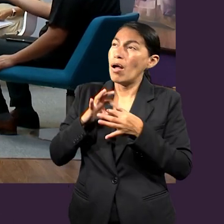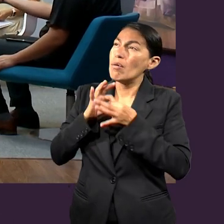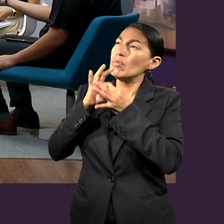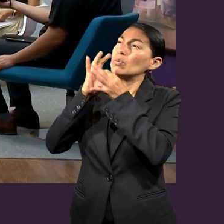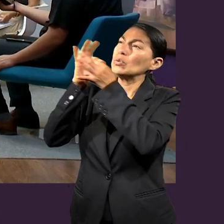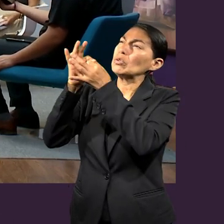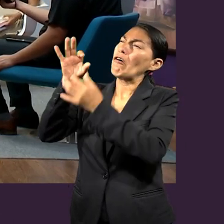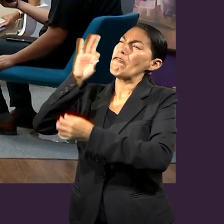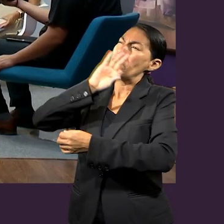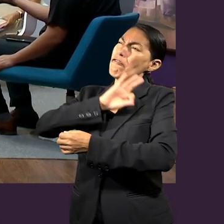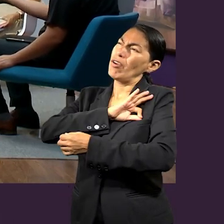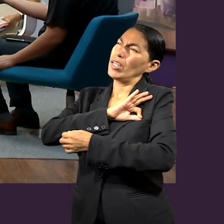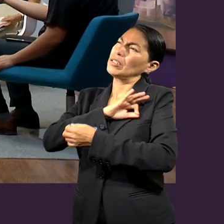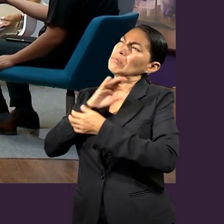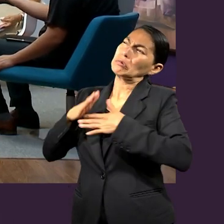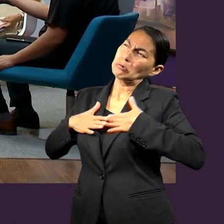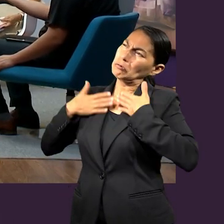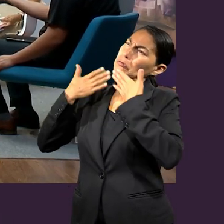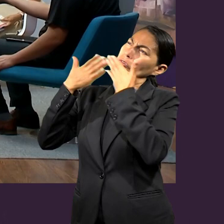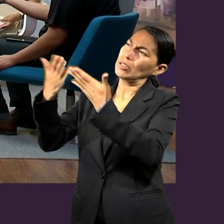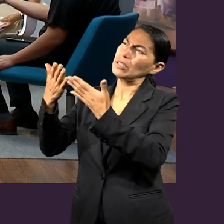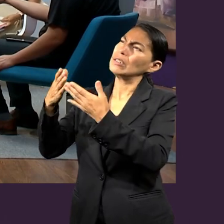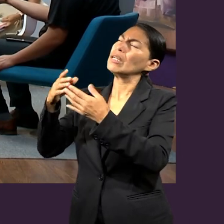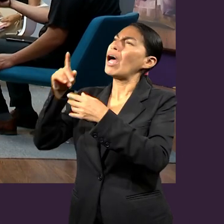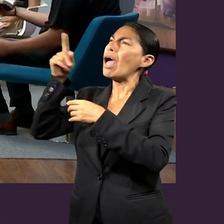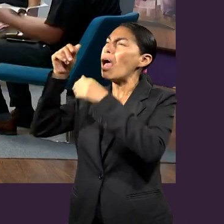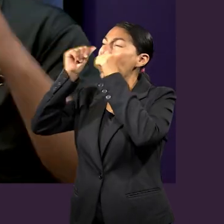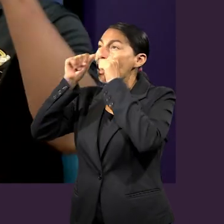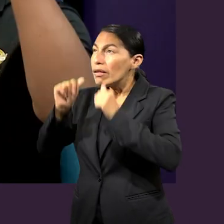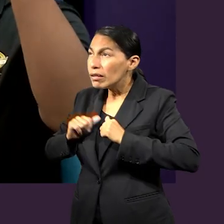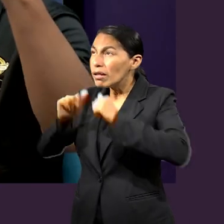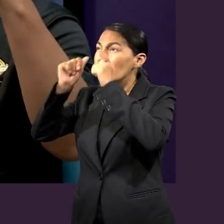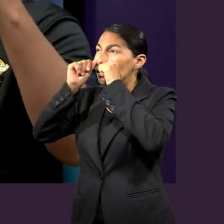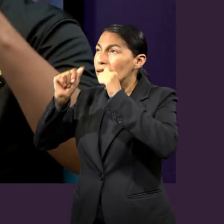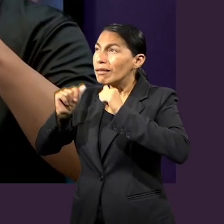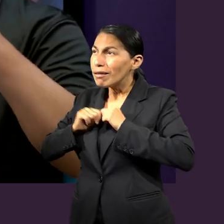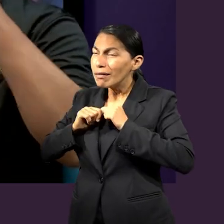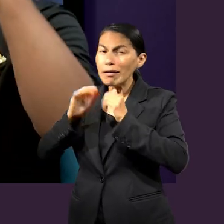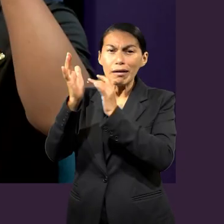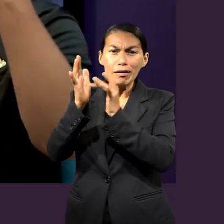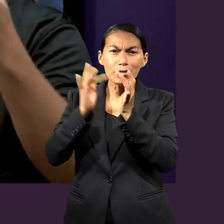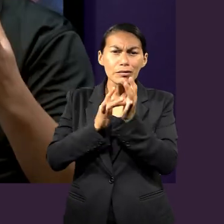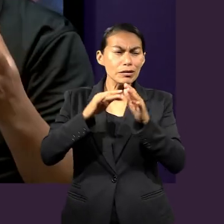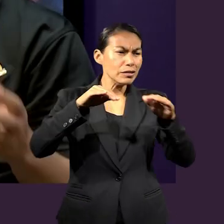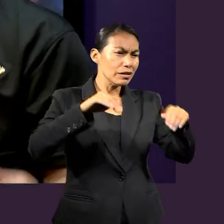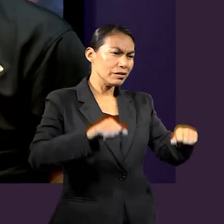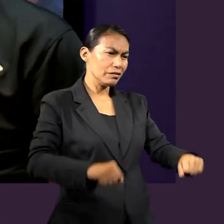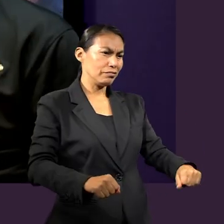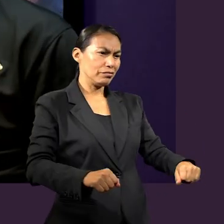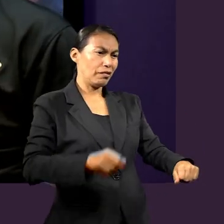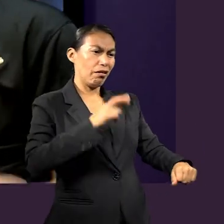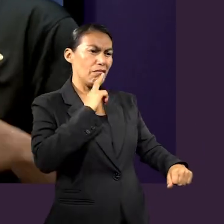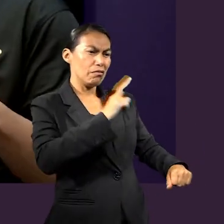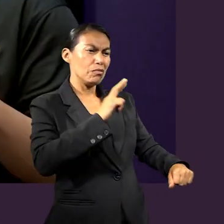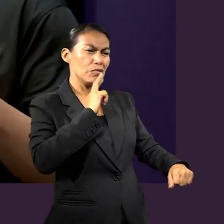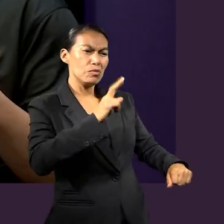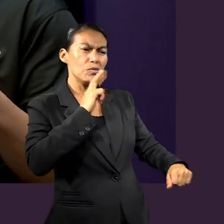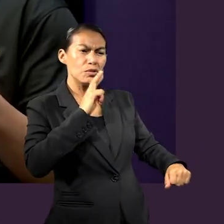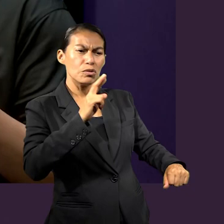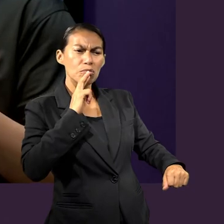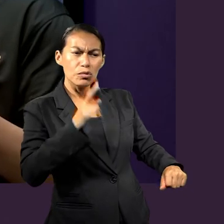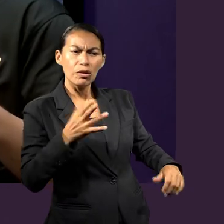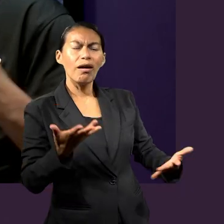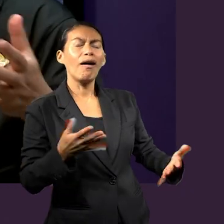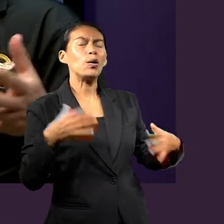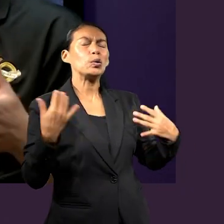acceso a ejercer nuestra fe a través de la oración, sabiendo que Dios nos escucha, que está atento a sus hijos y que a